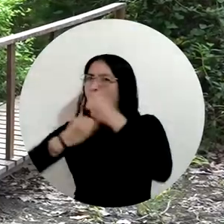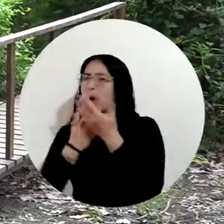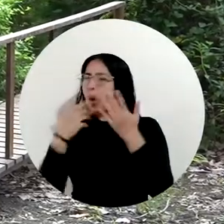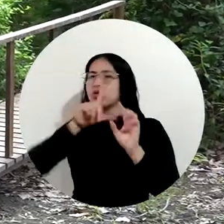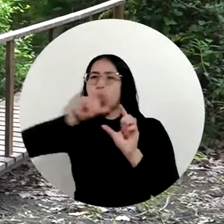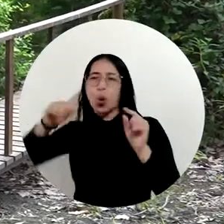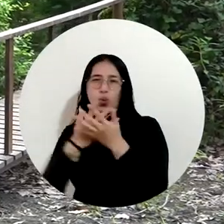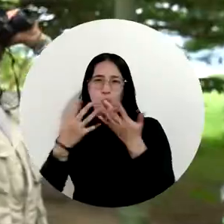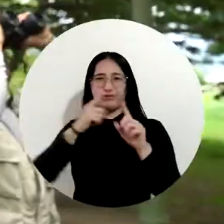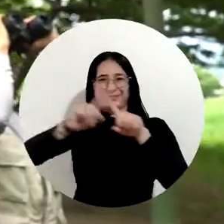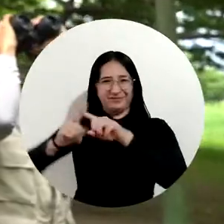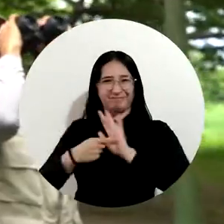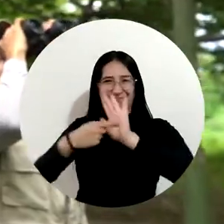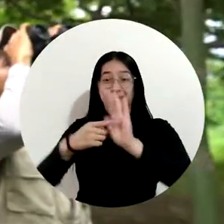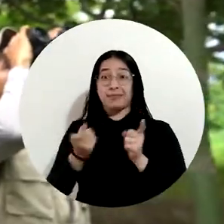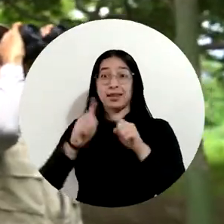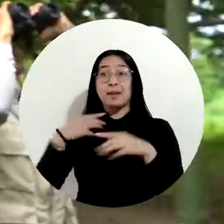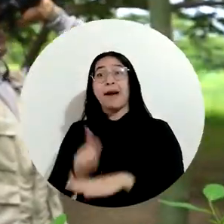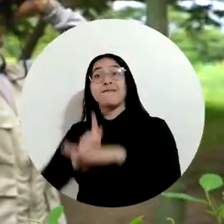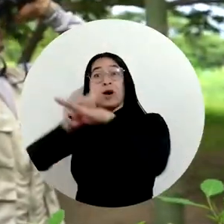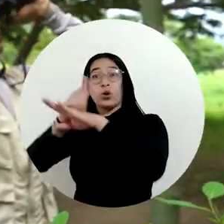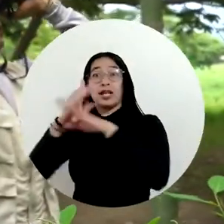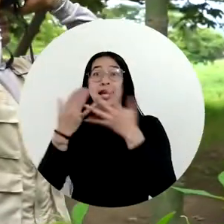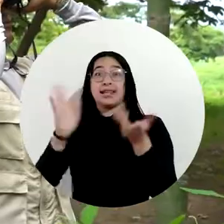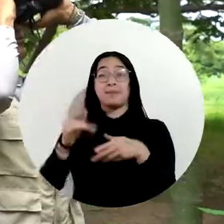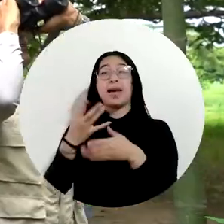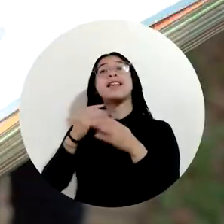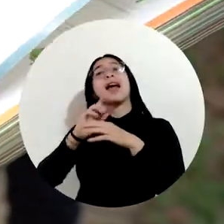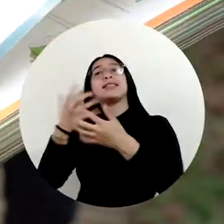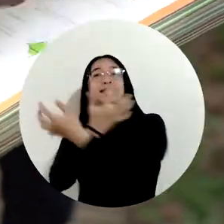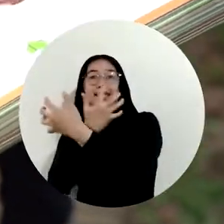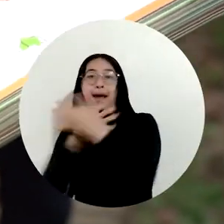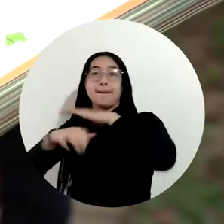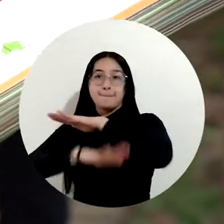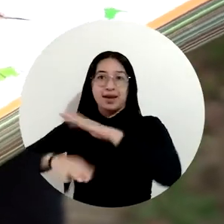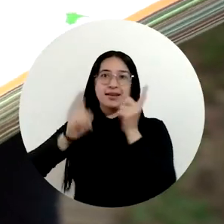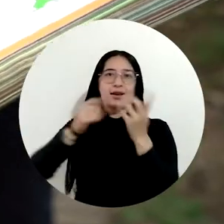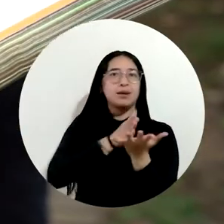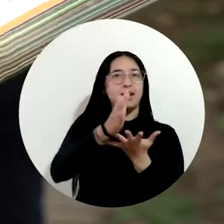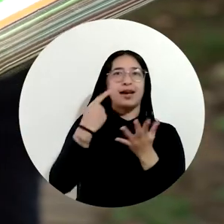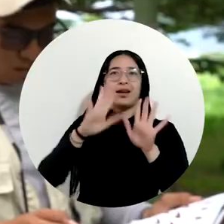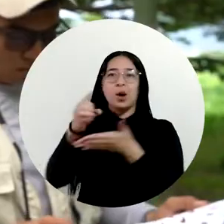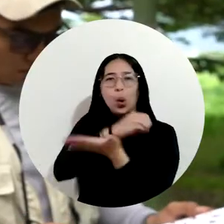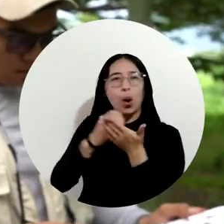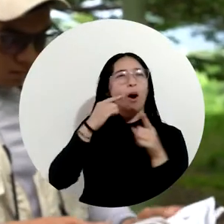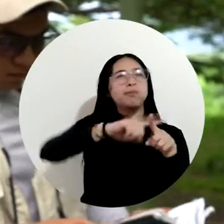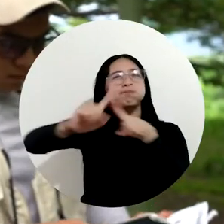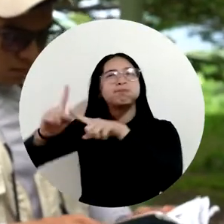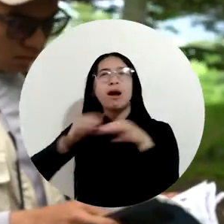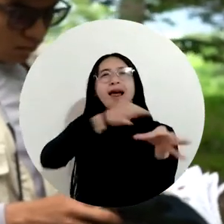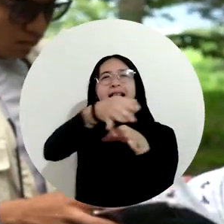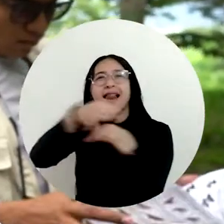a estudiantes y docentes del Programa de Biología y la Facultad de Ciencias Básicas, quienes recorrieron rutas por zonas rurales como las Tinajas,